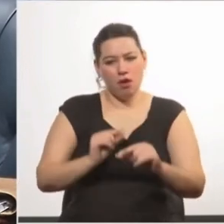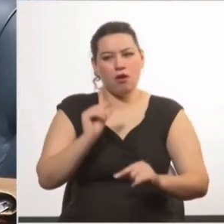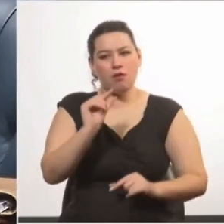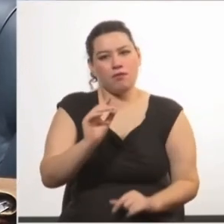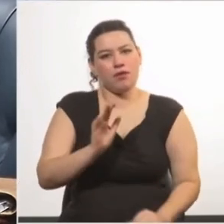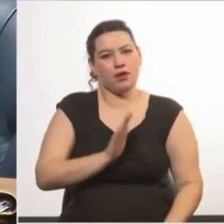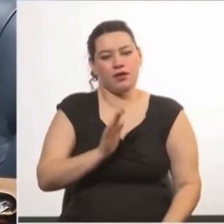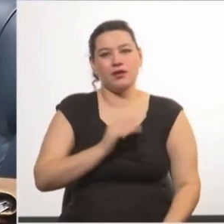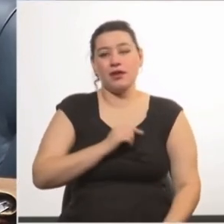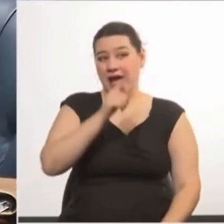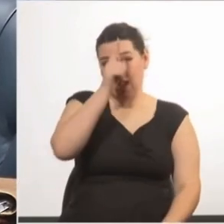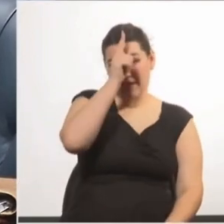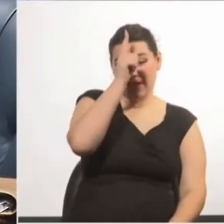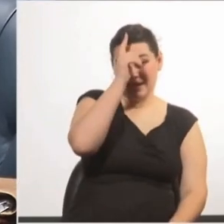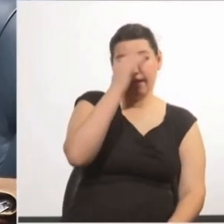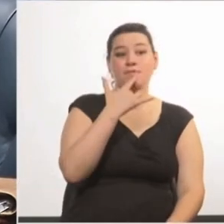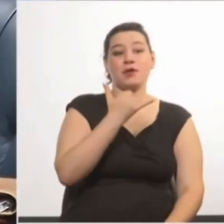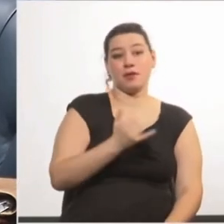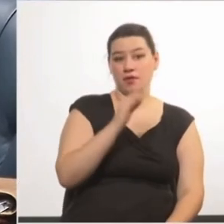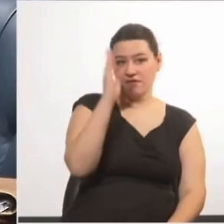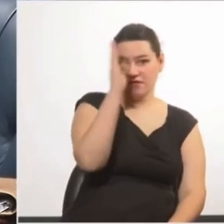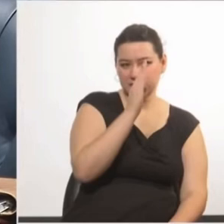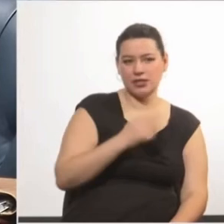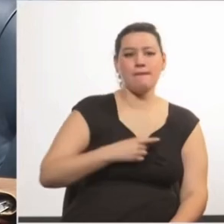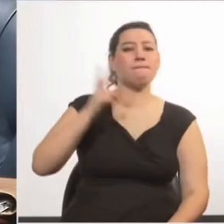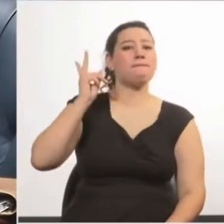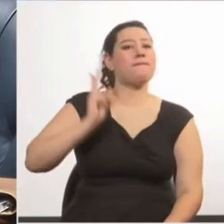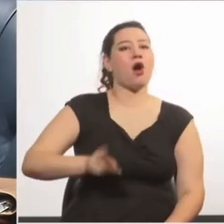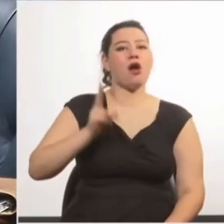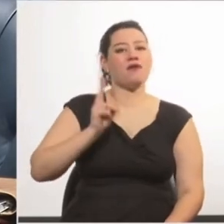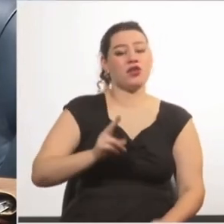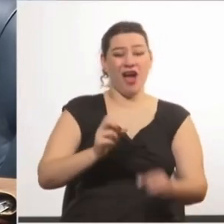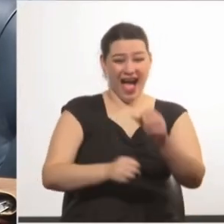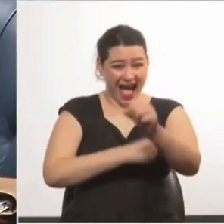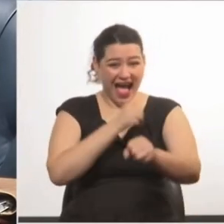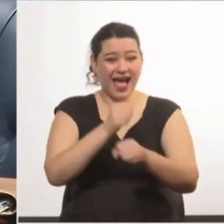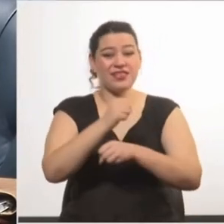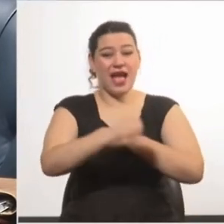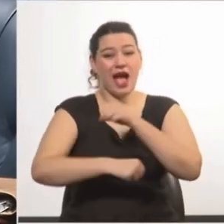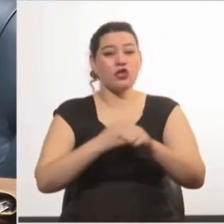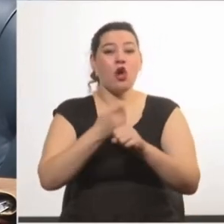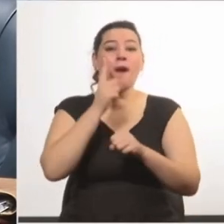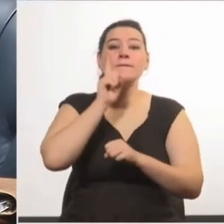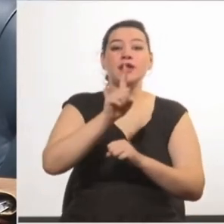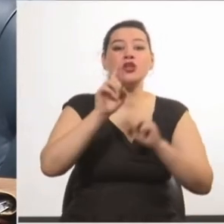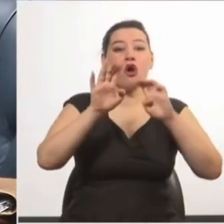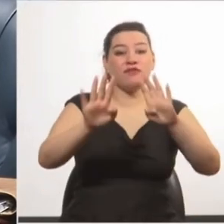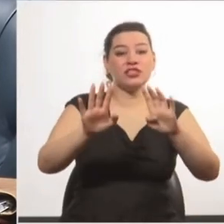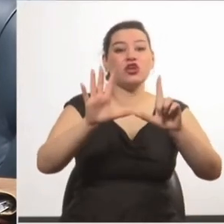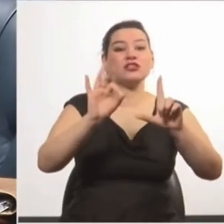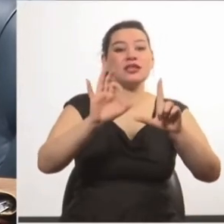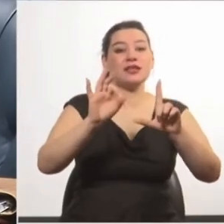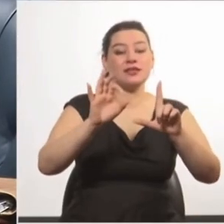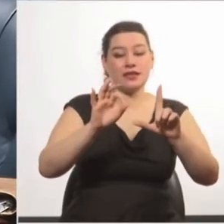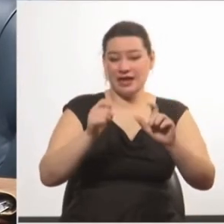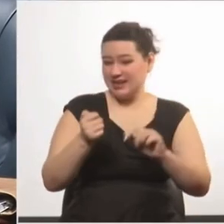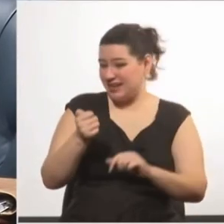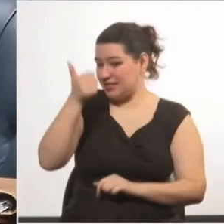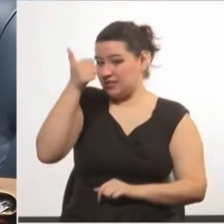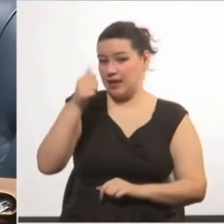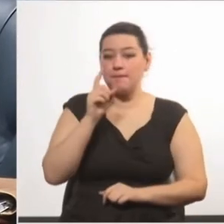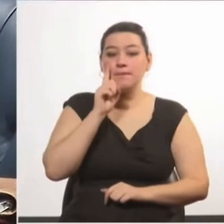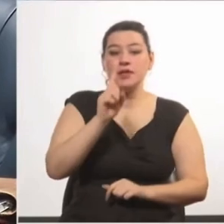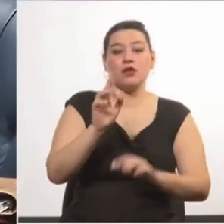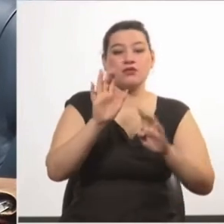presente que en Alemania, por ejemplo, y en Brasil, estuvo prohibido hasta los años de 1970. Recién en el 91